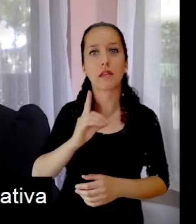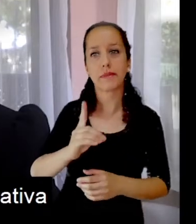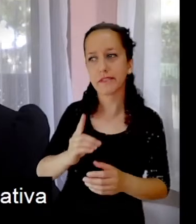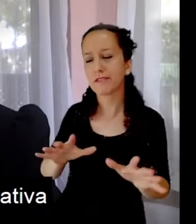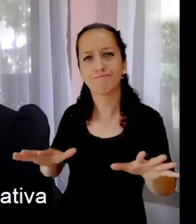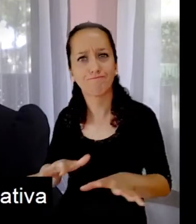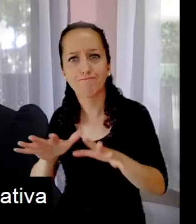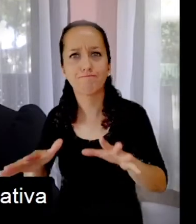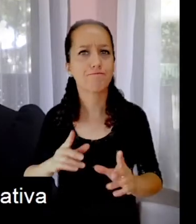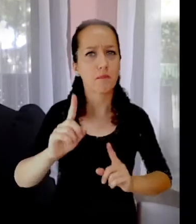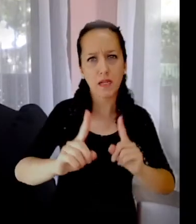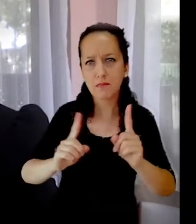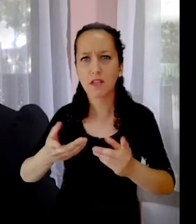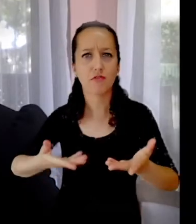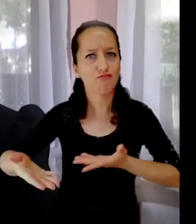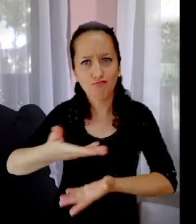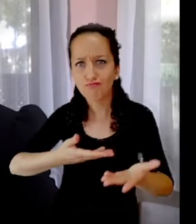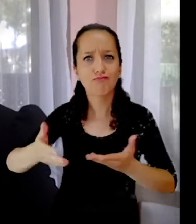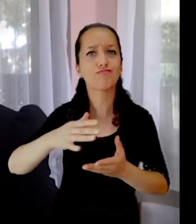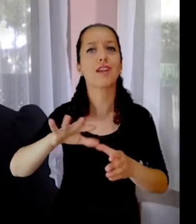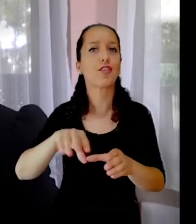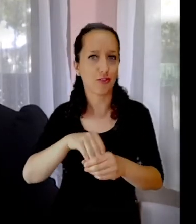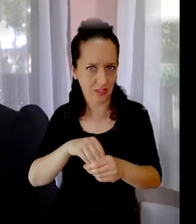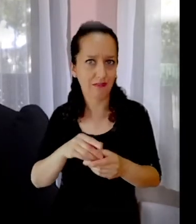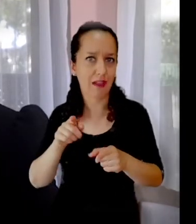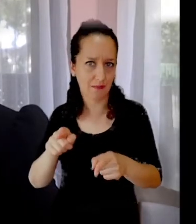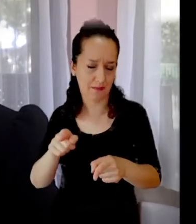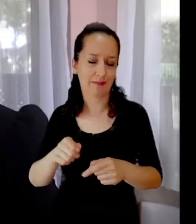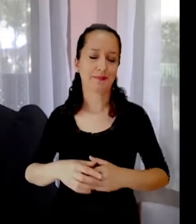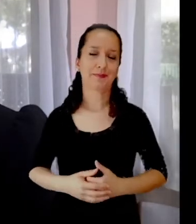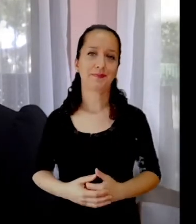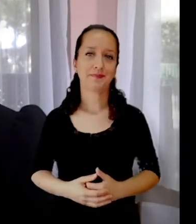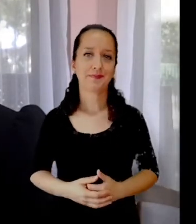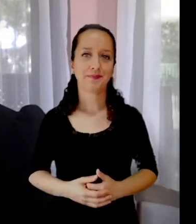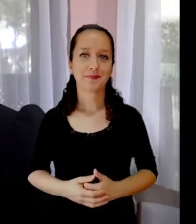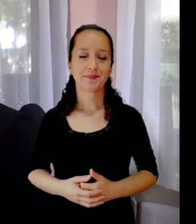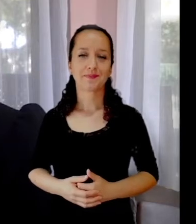y participativa a la pandemia COVID-19.